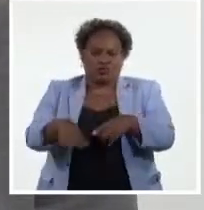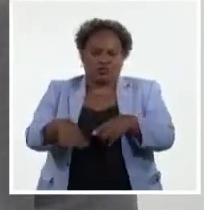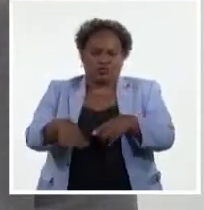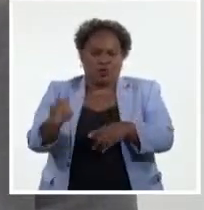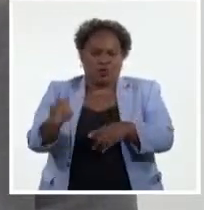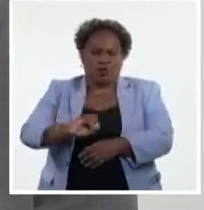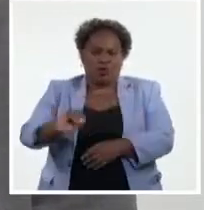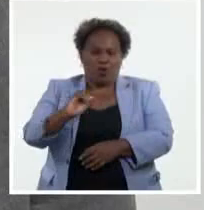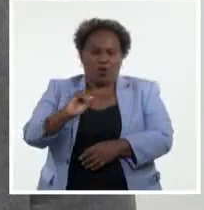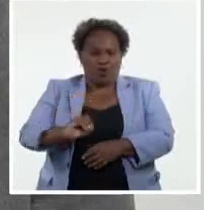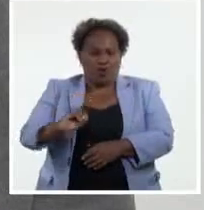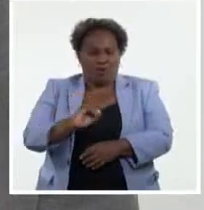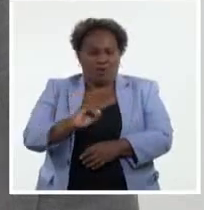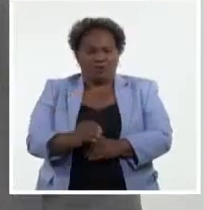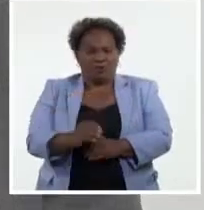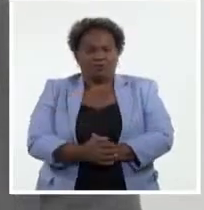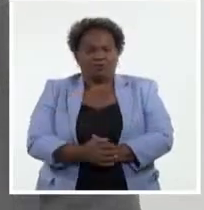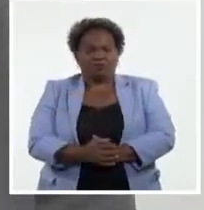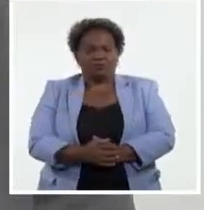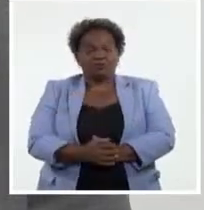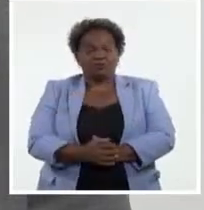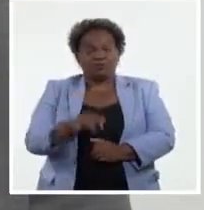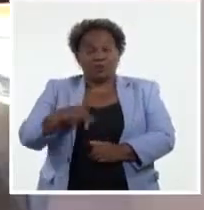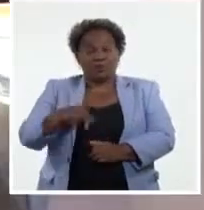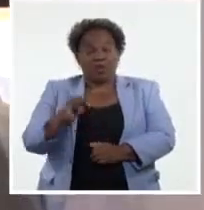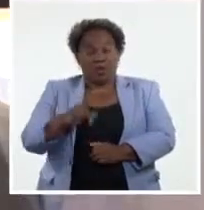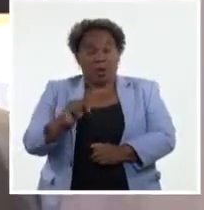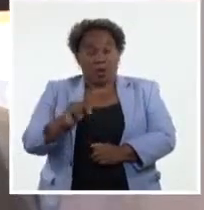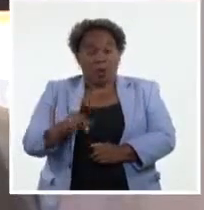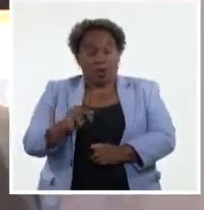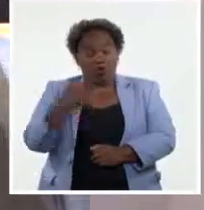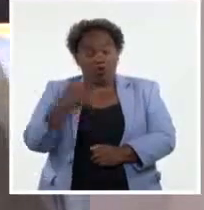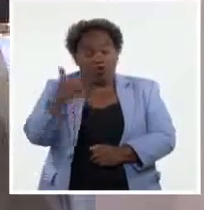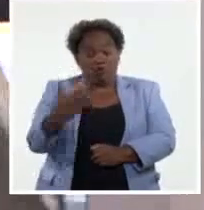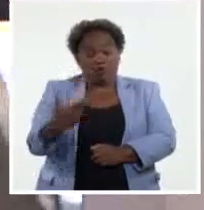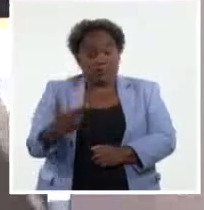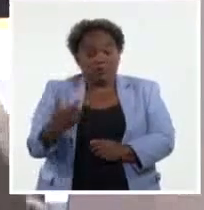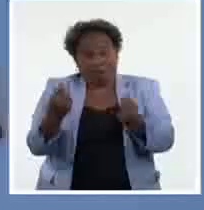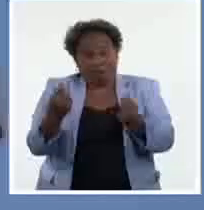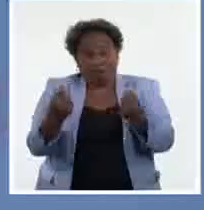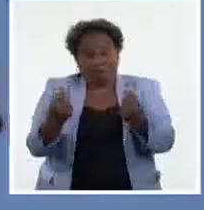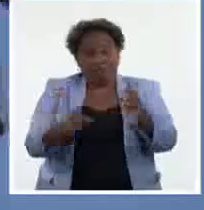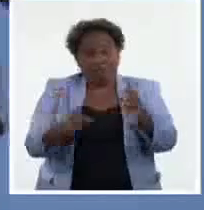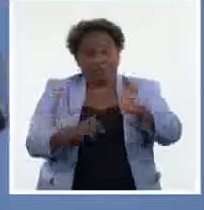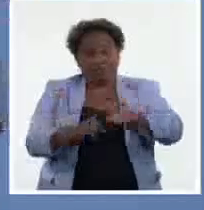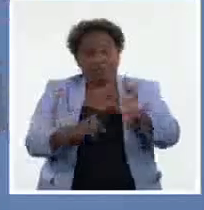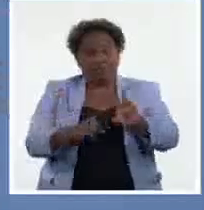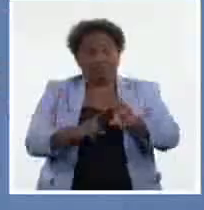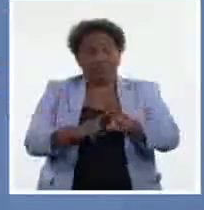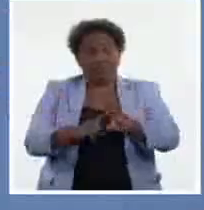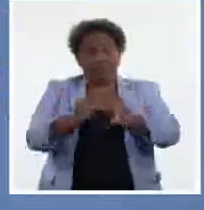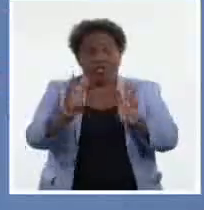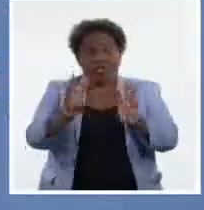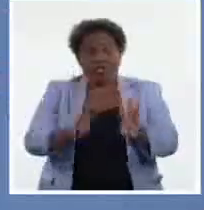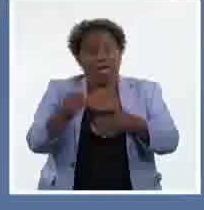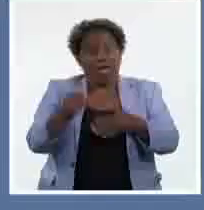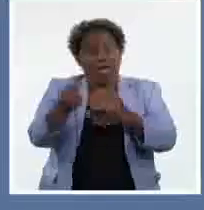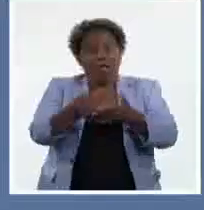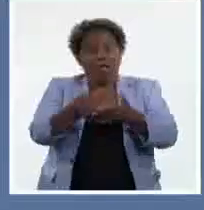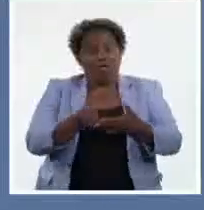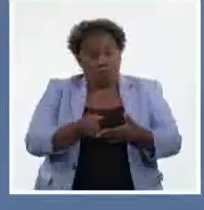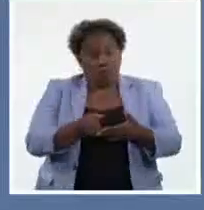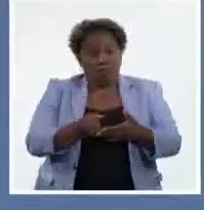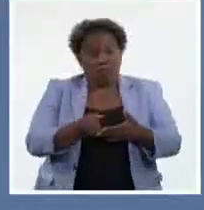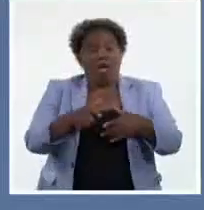liberación de la banda de 700 que hoy es un dividendo de la televisión digital y que, por supuesto, aportará al crecimiento de